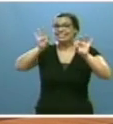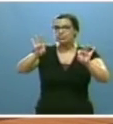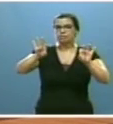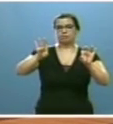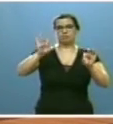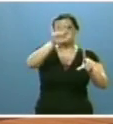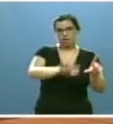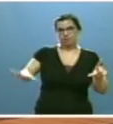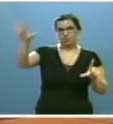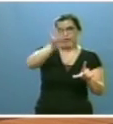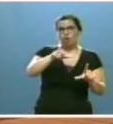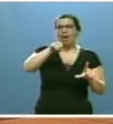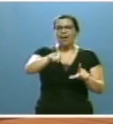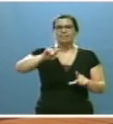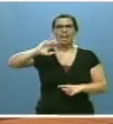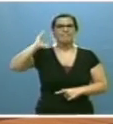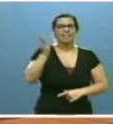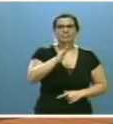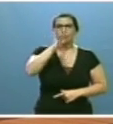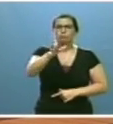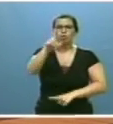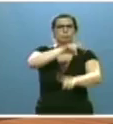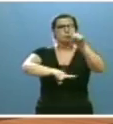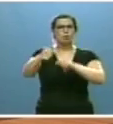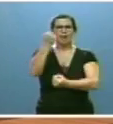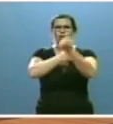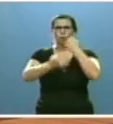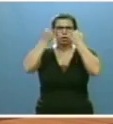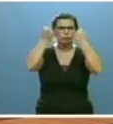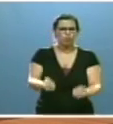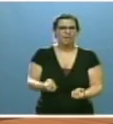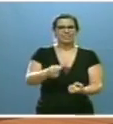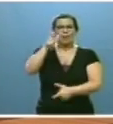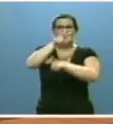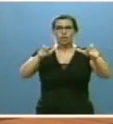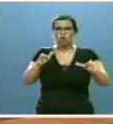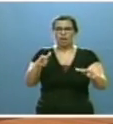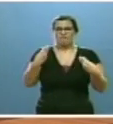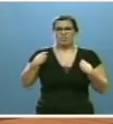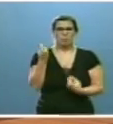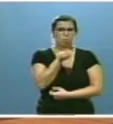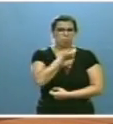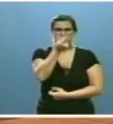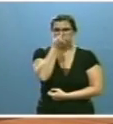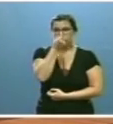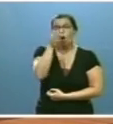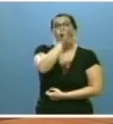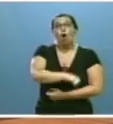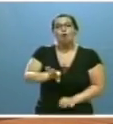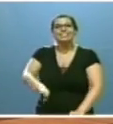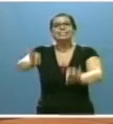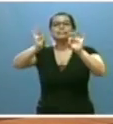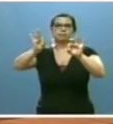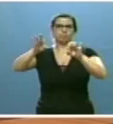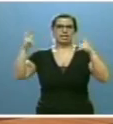afectadas por mayores problemas económicos y demográficos o por circunstancias de especial gravedad, como es el caso